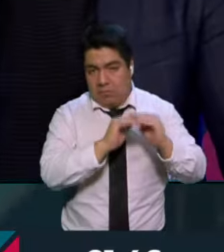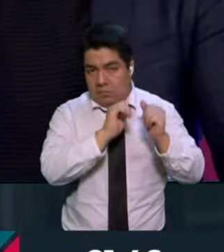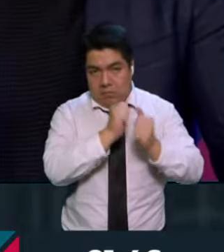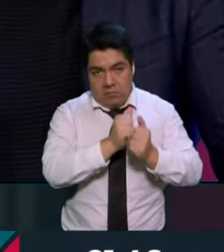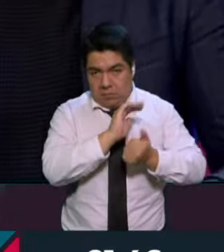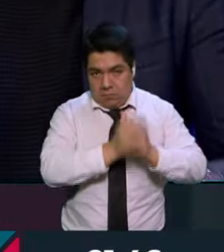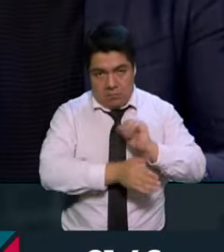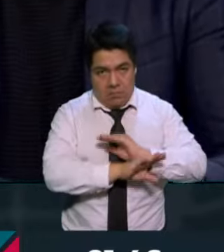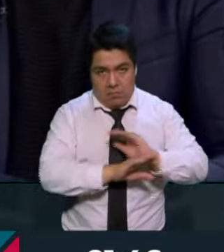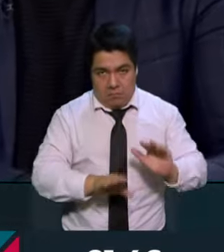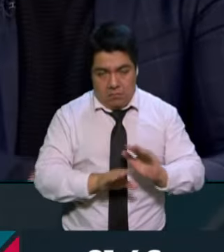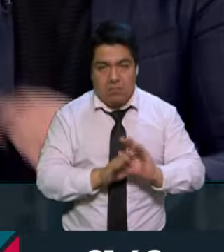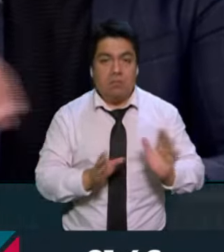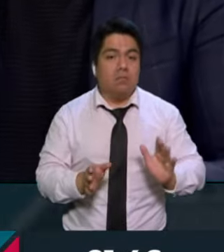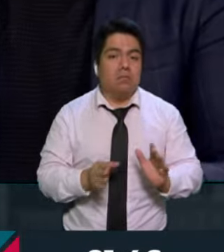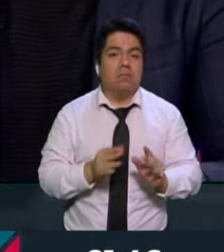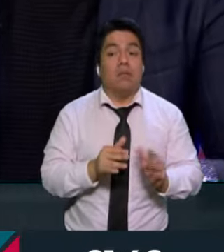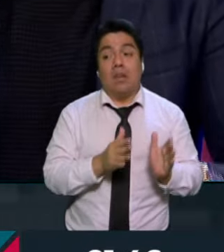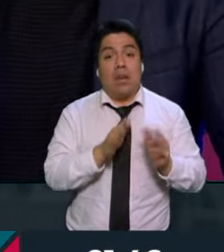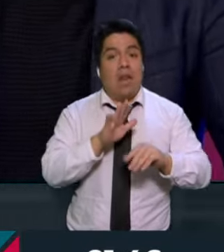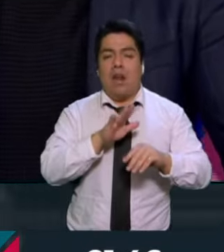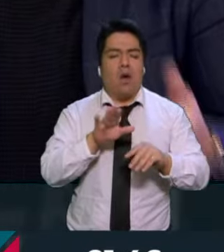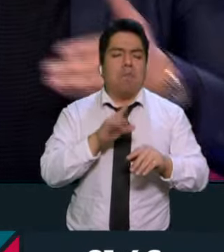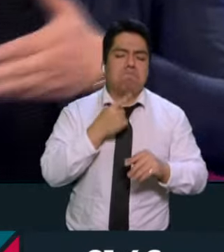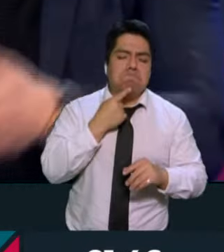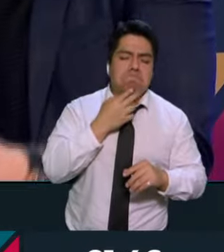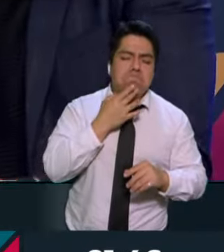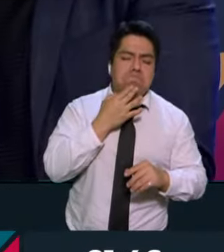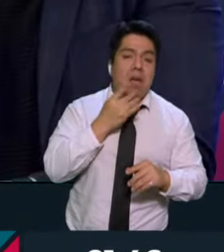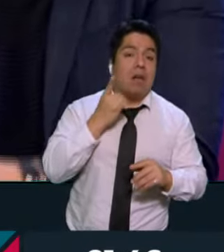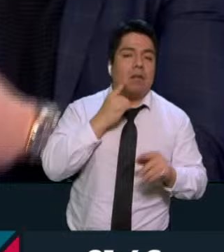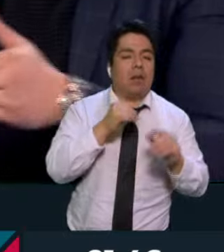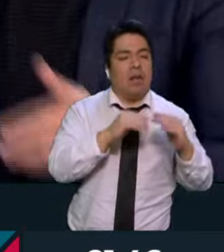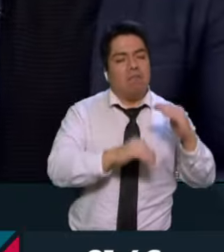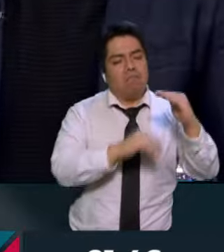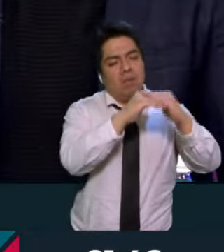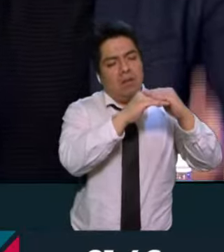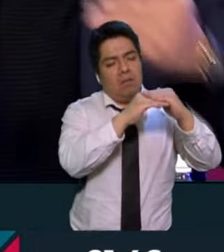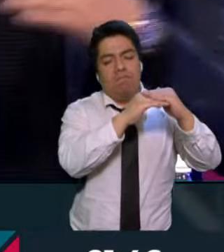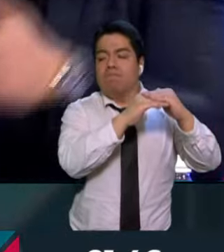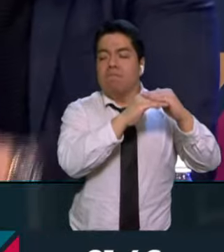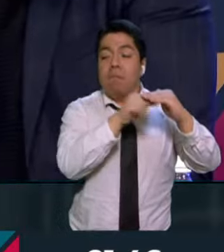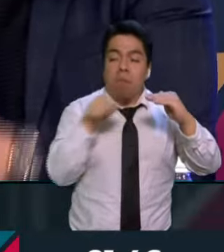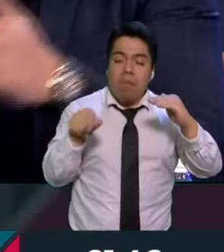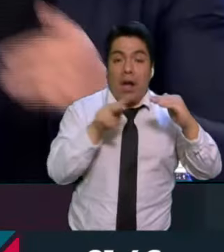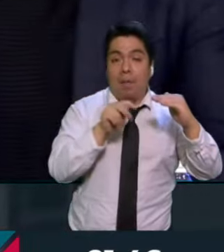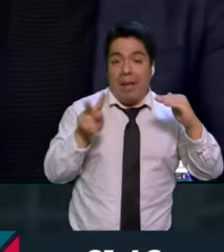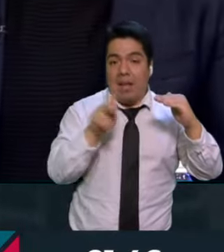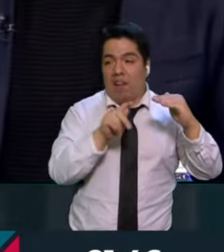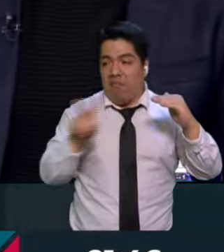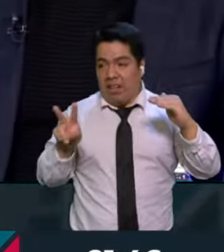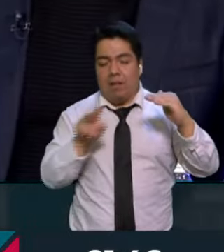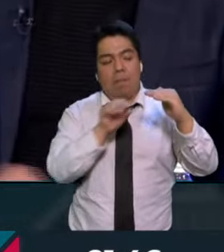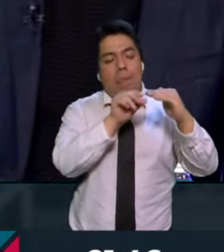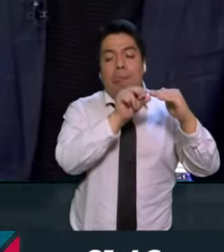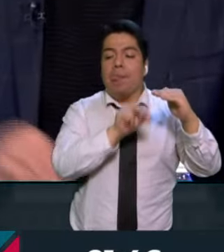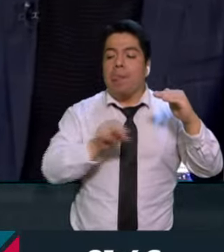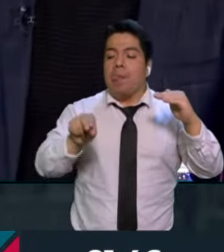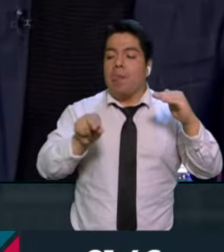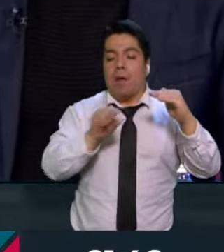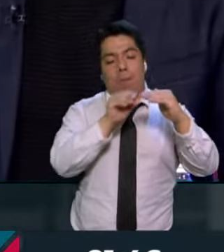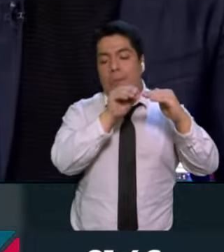para tener más diputados, transfirieron al Partido Verde y transfirieron al PT